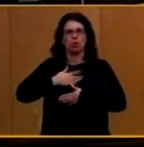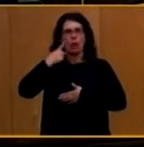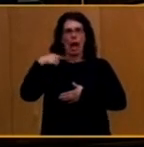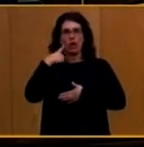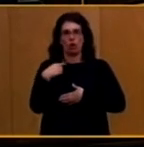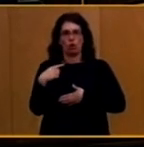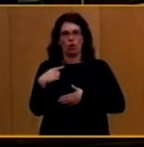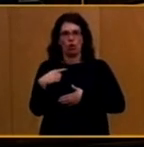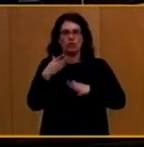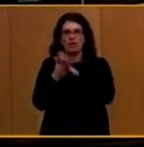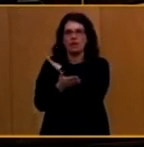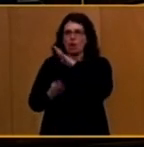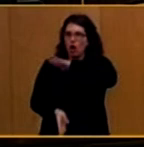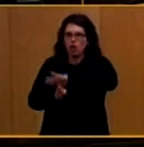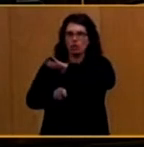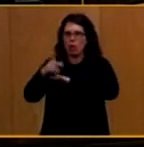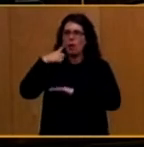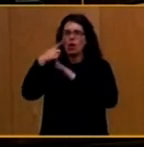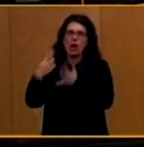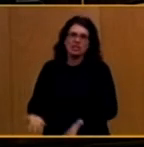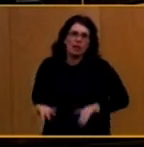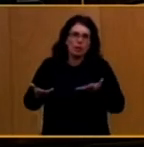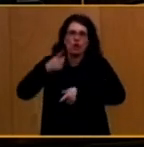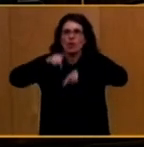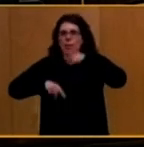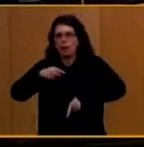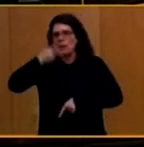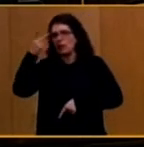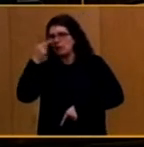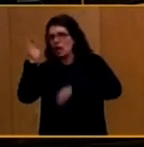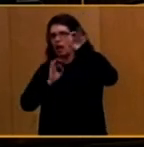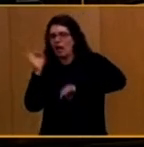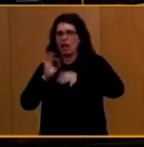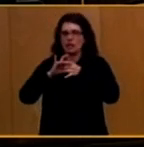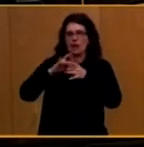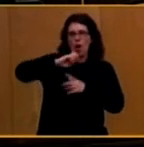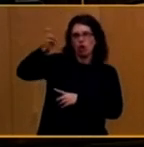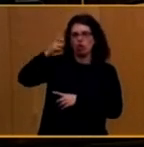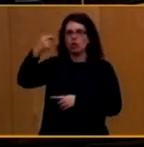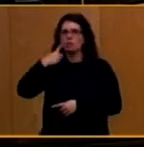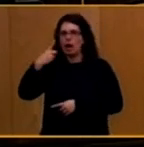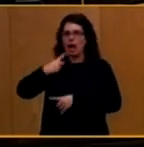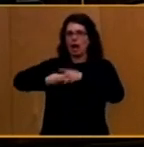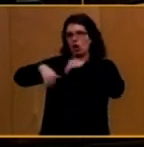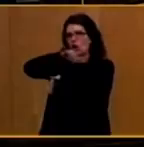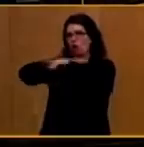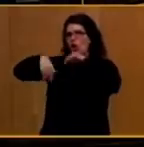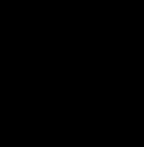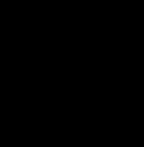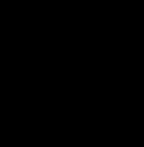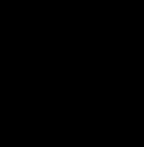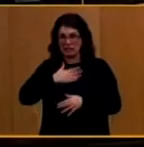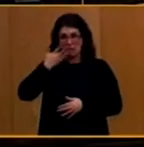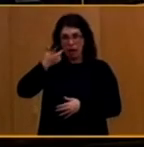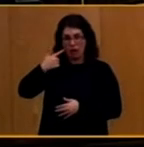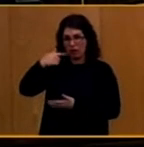un banco que está al servicio de los intereses especulativos de otros bancos. Porque si el Banco Central Europeo, nuestro banco, hubiera comprado